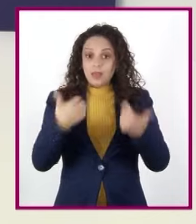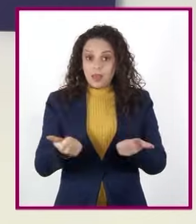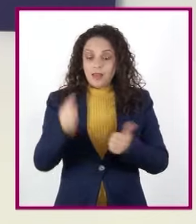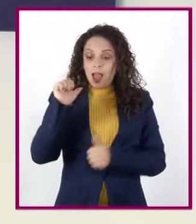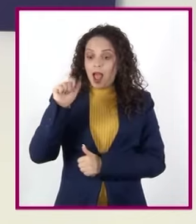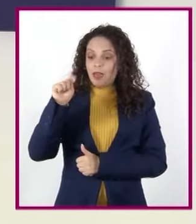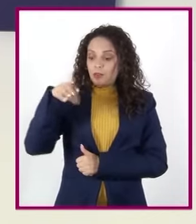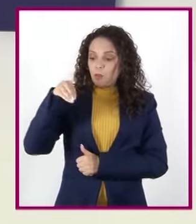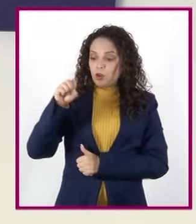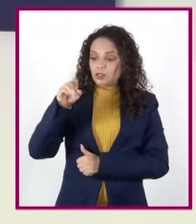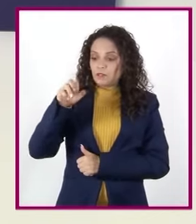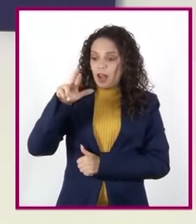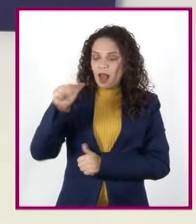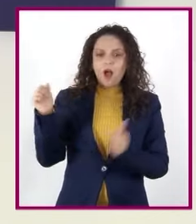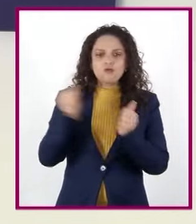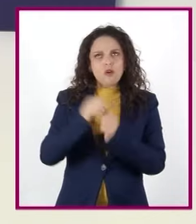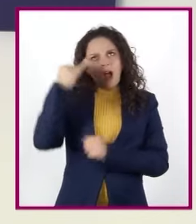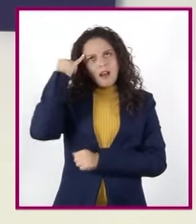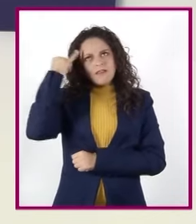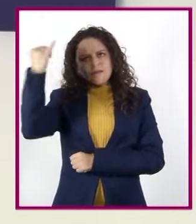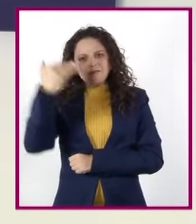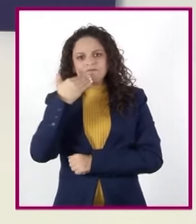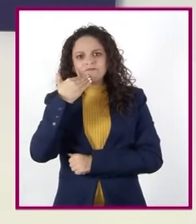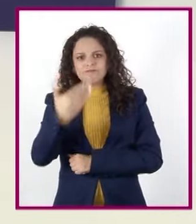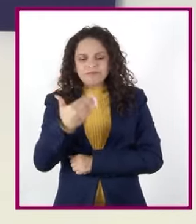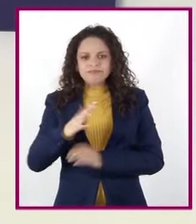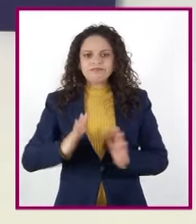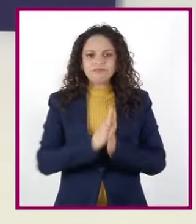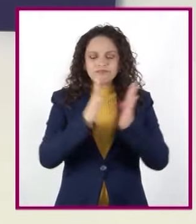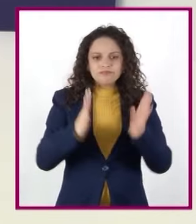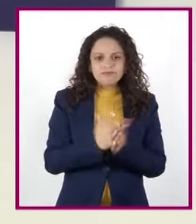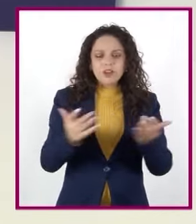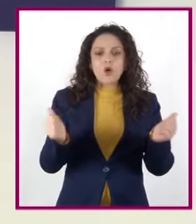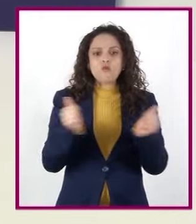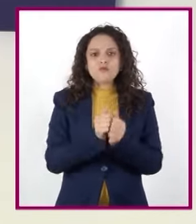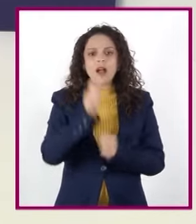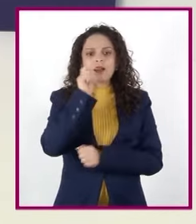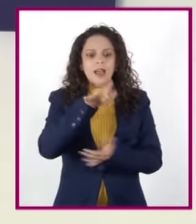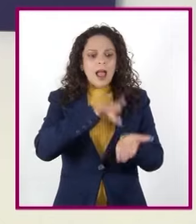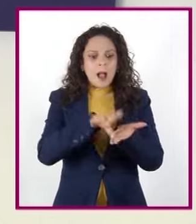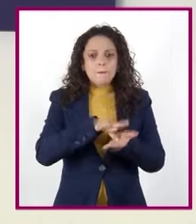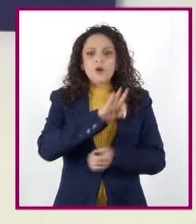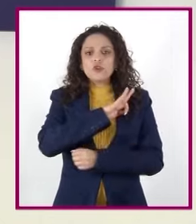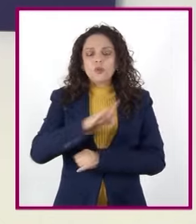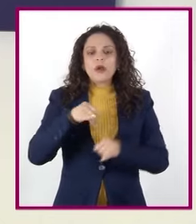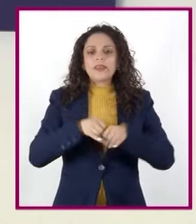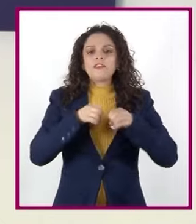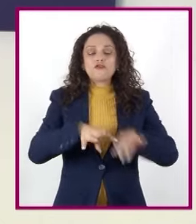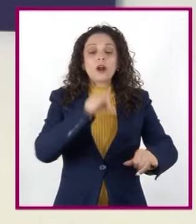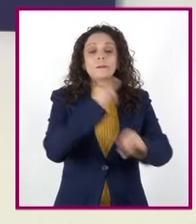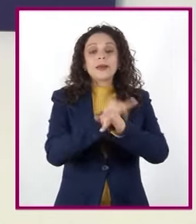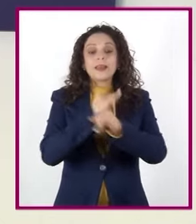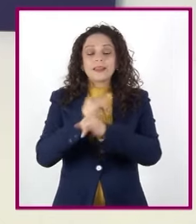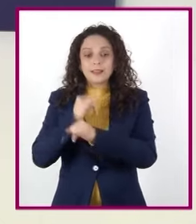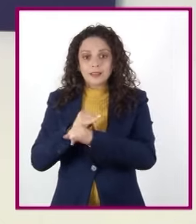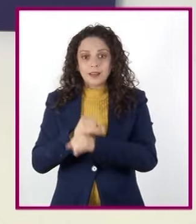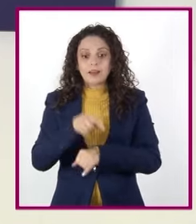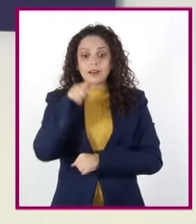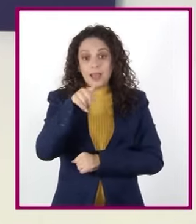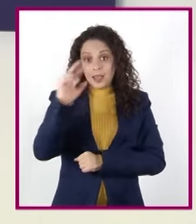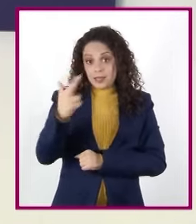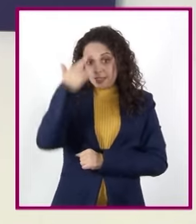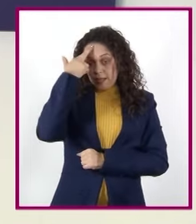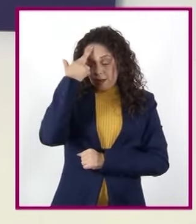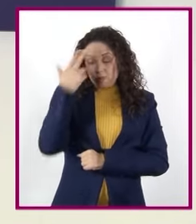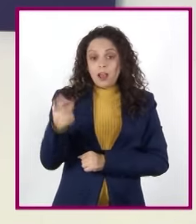creativa y muy dinámica Apoyándose en sitios de internet confiables y seguros Recuerden ampliar la información y